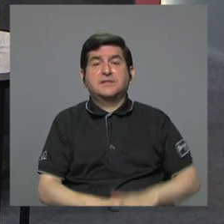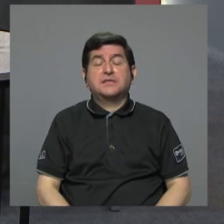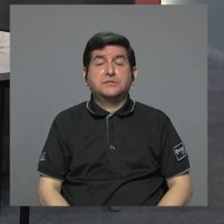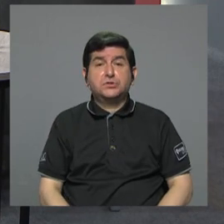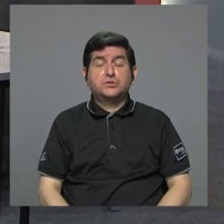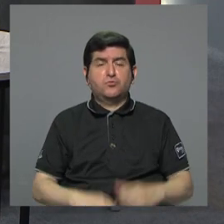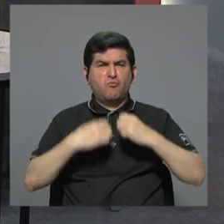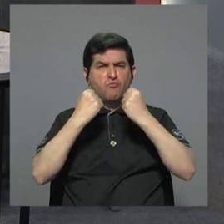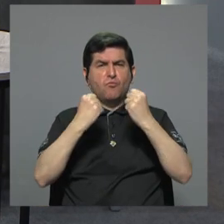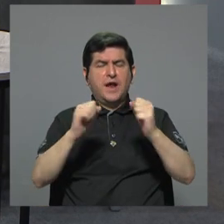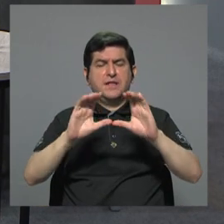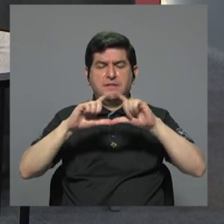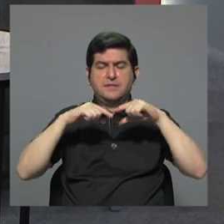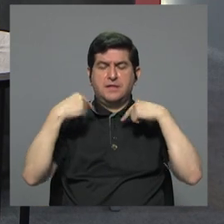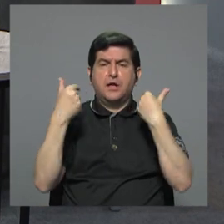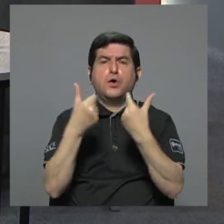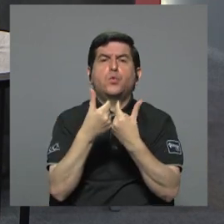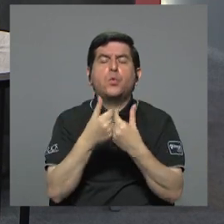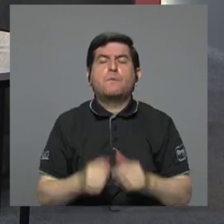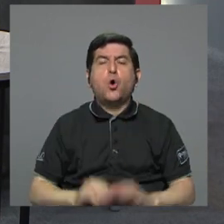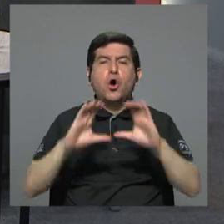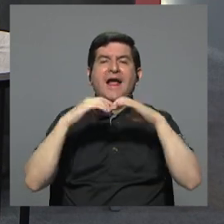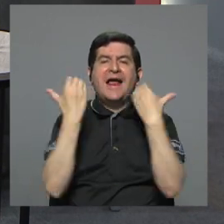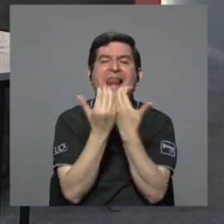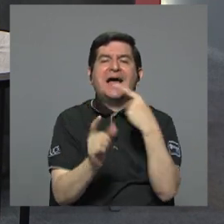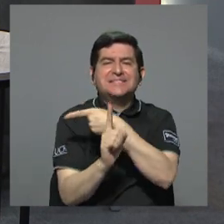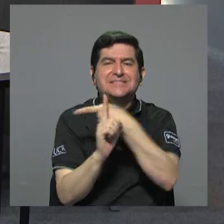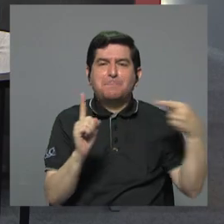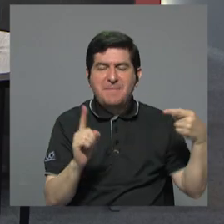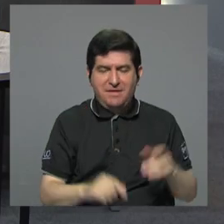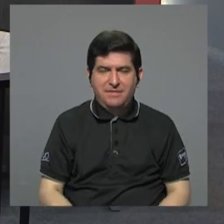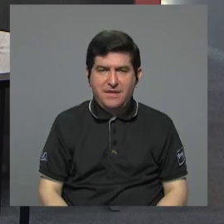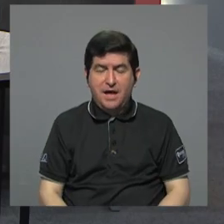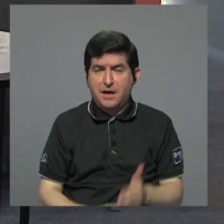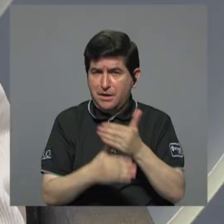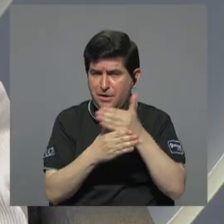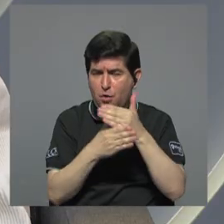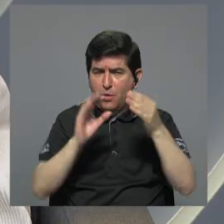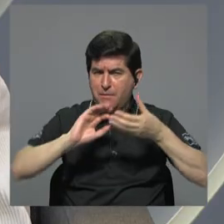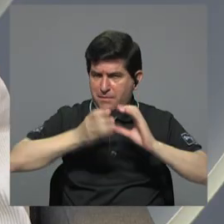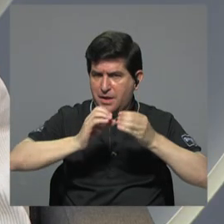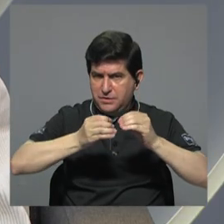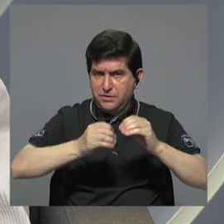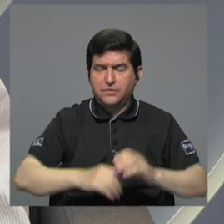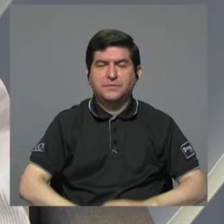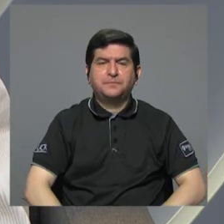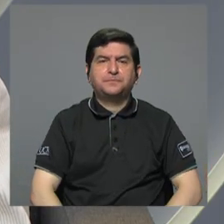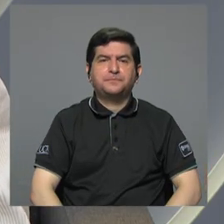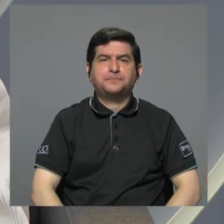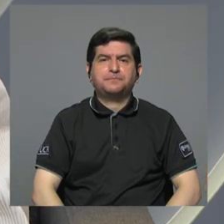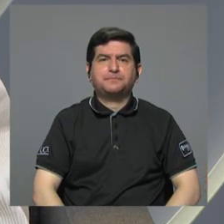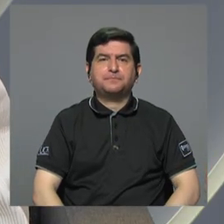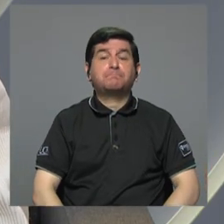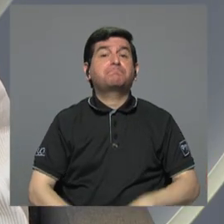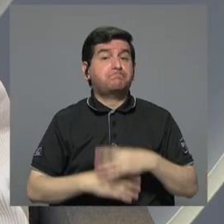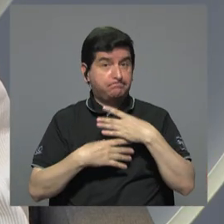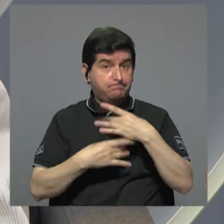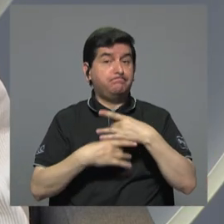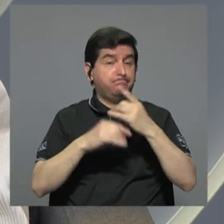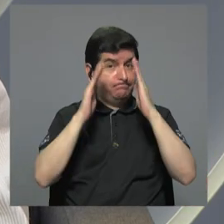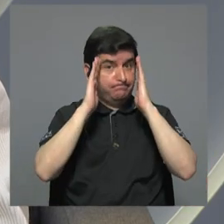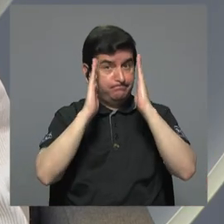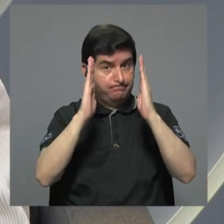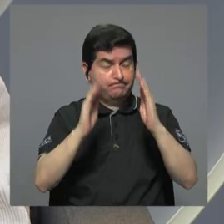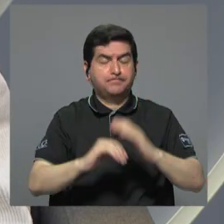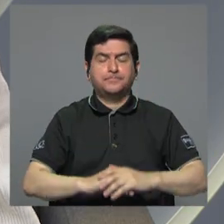fuerte clase media. Bueno, pues resulta que, y voy a compartirles algunos datos muy interesantes que